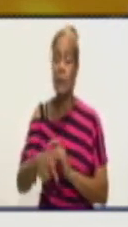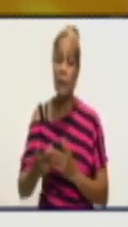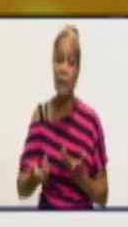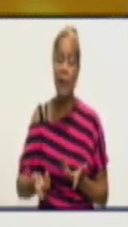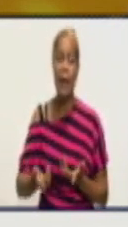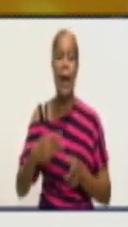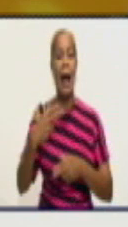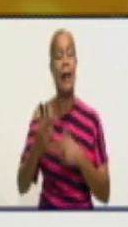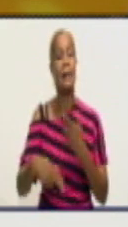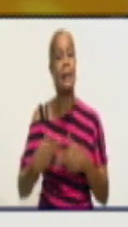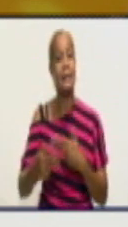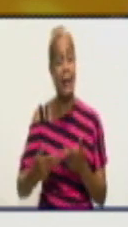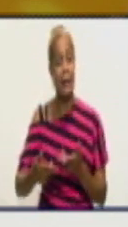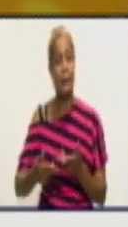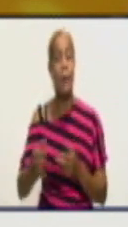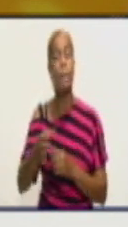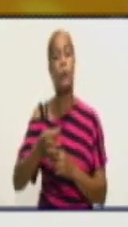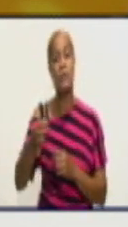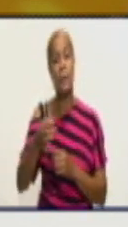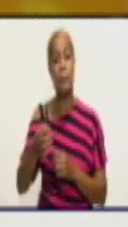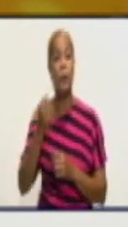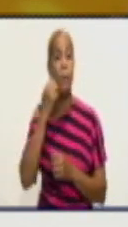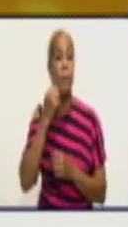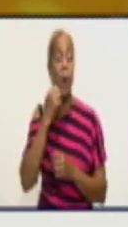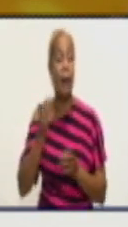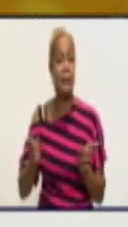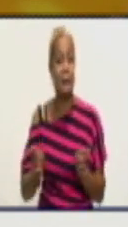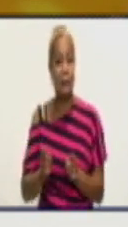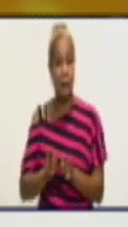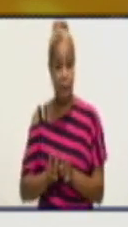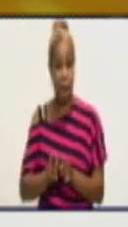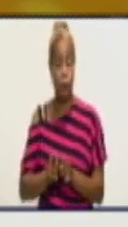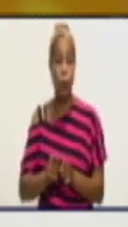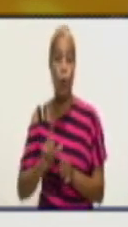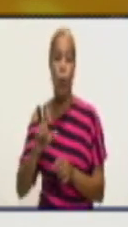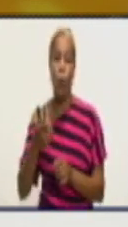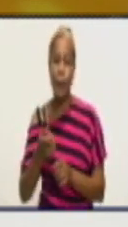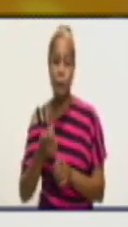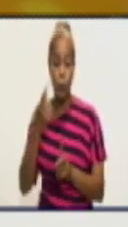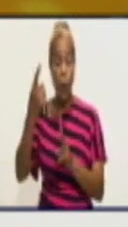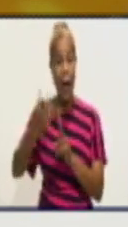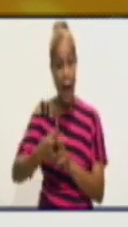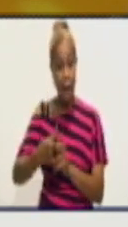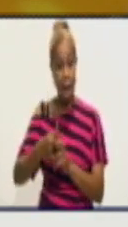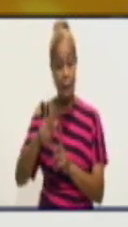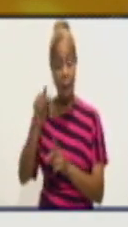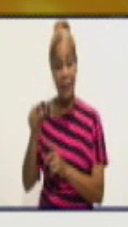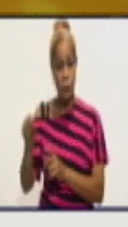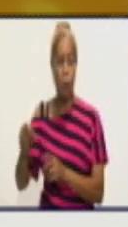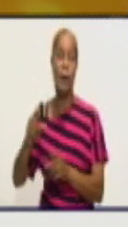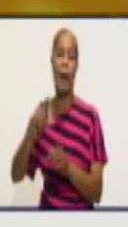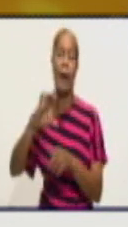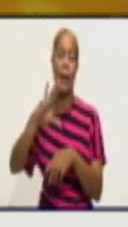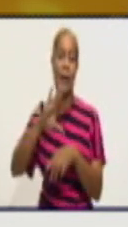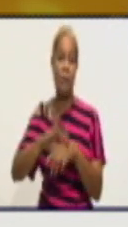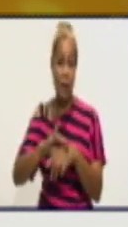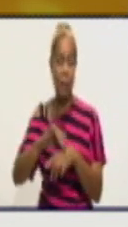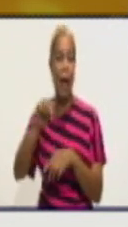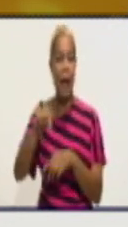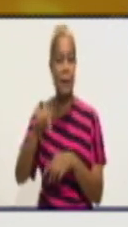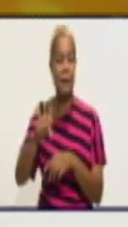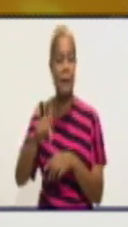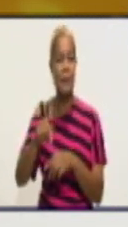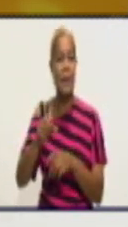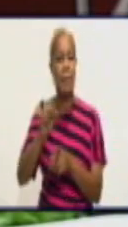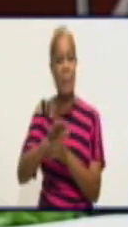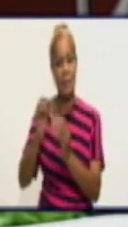densidad poblacional menor, cuando le comienzan a aparecer casos, pues la tasa se incrementa. Estaba